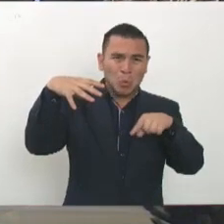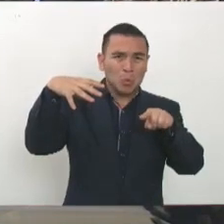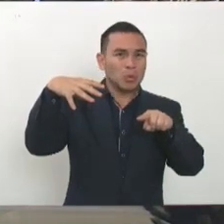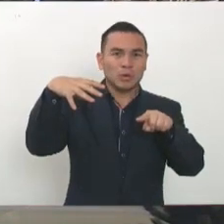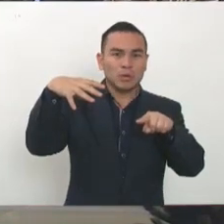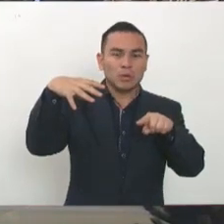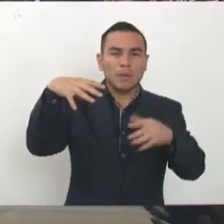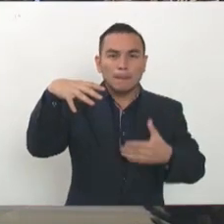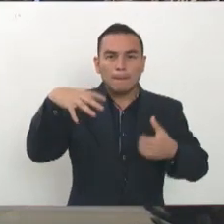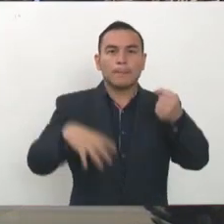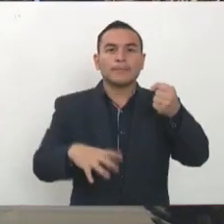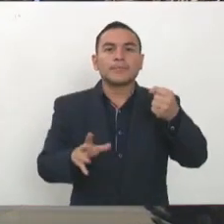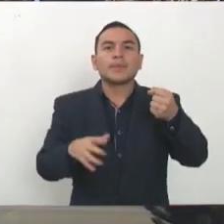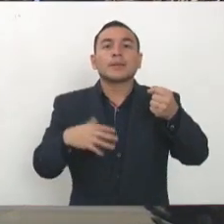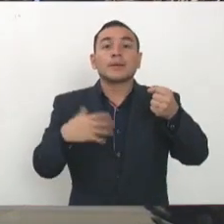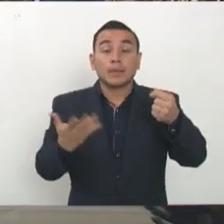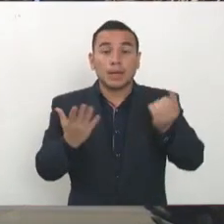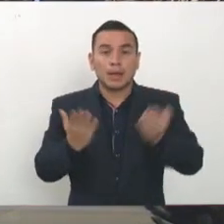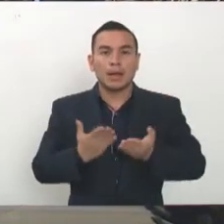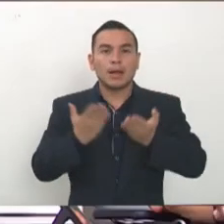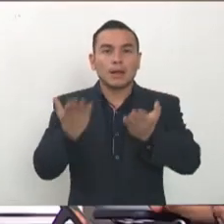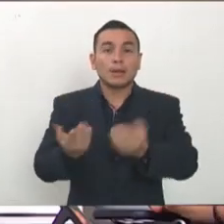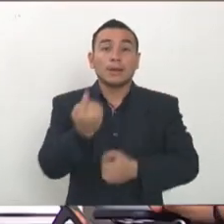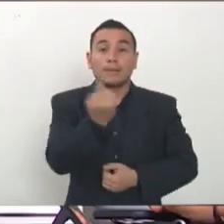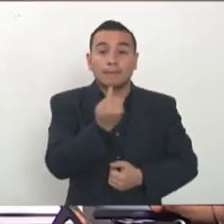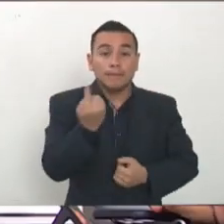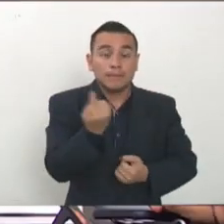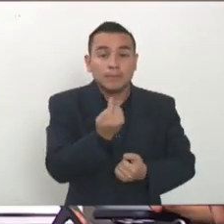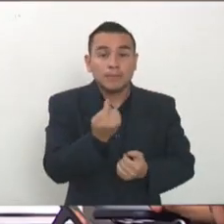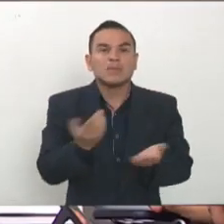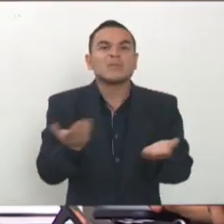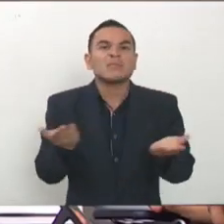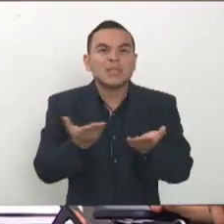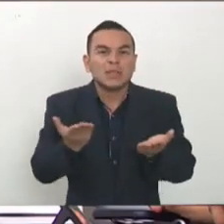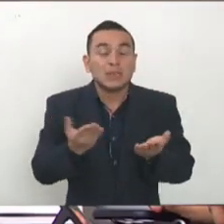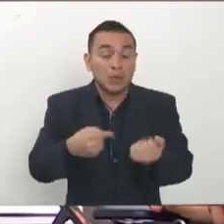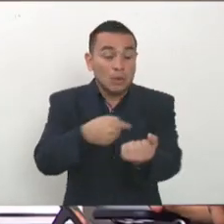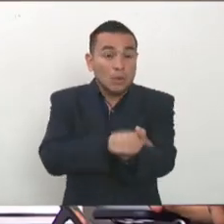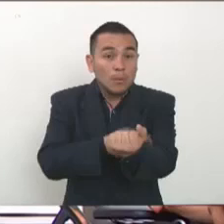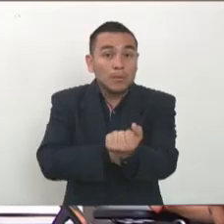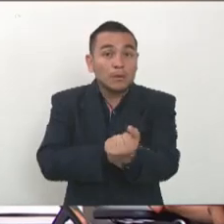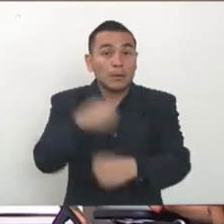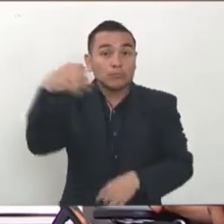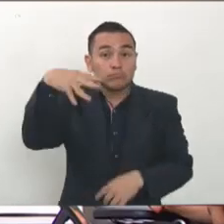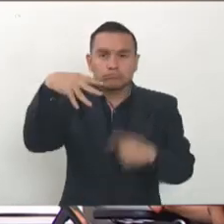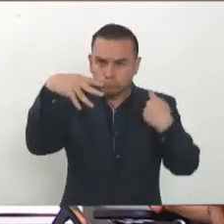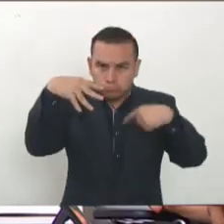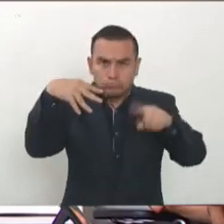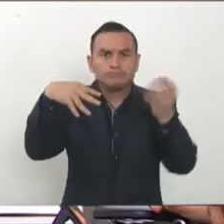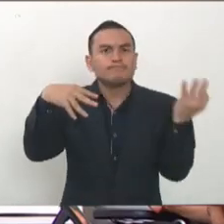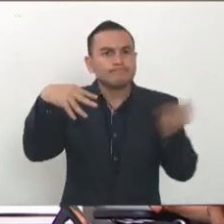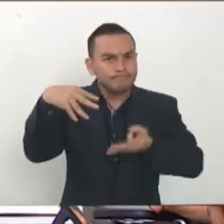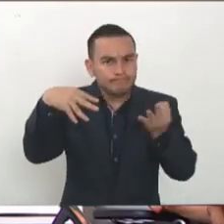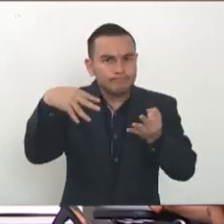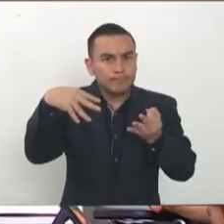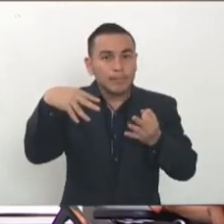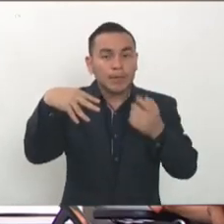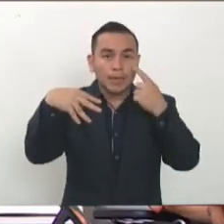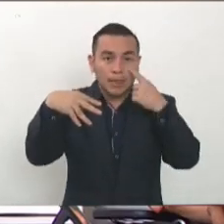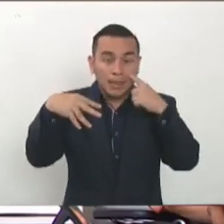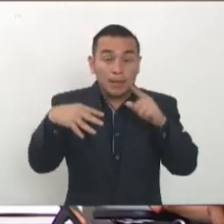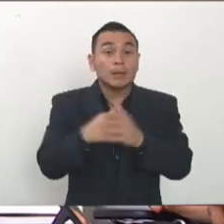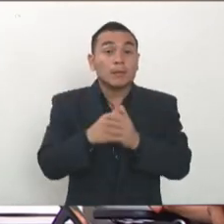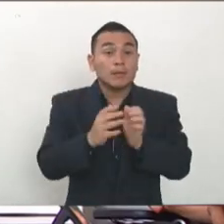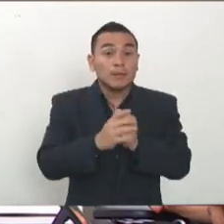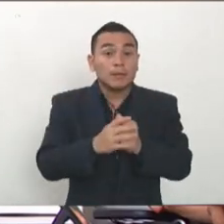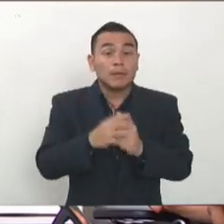pero a la vez no cortar los órganos vitales de nuestro país porque es ahí donde nos vamos a ir apagando el día de ayer cortamos un órgano